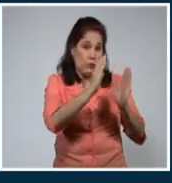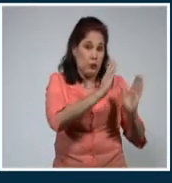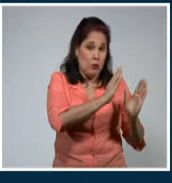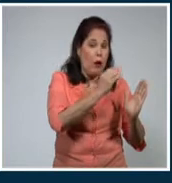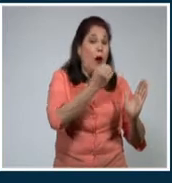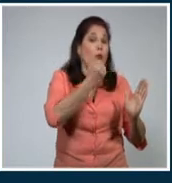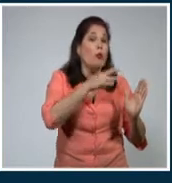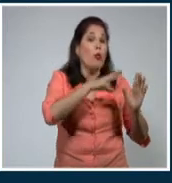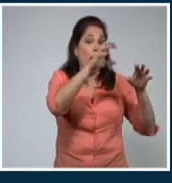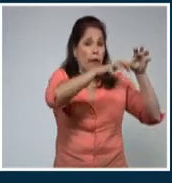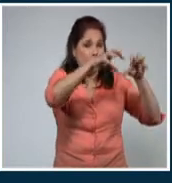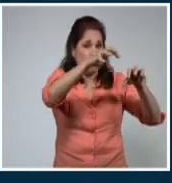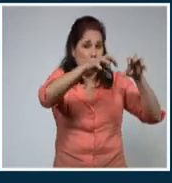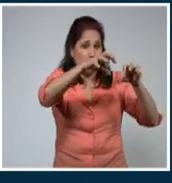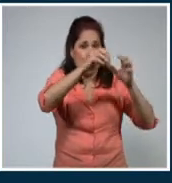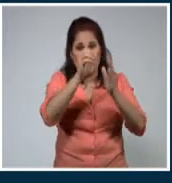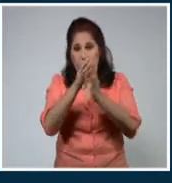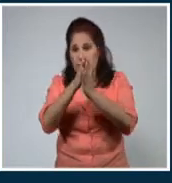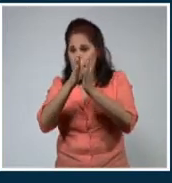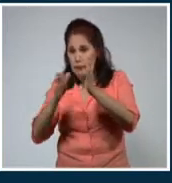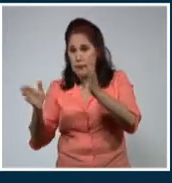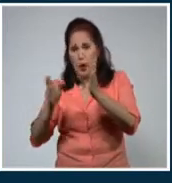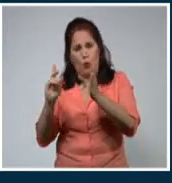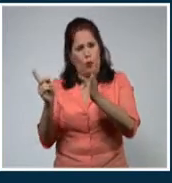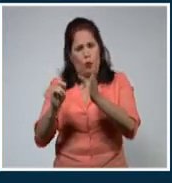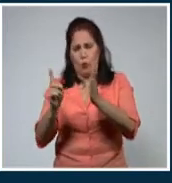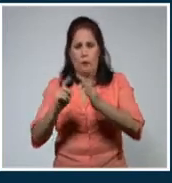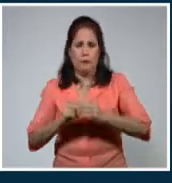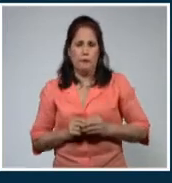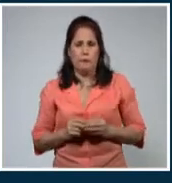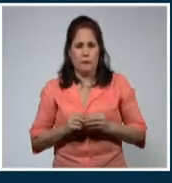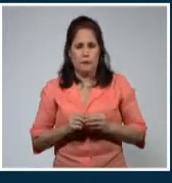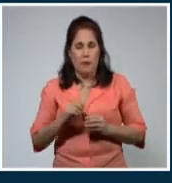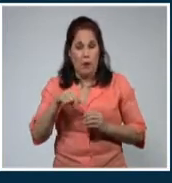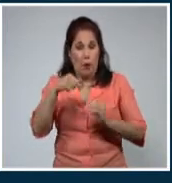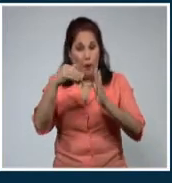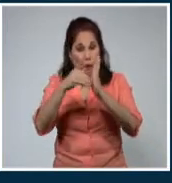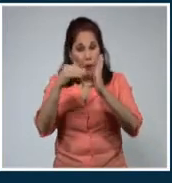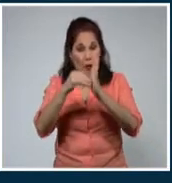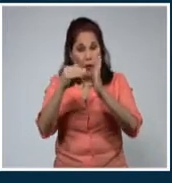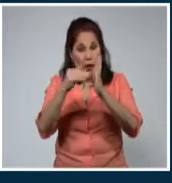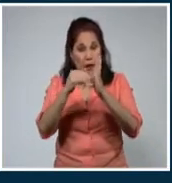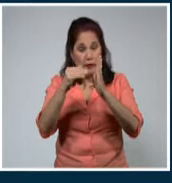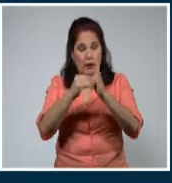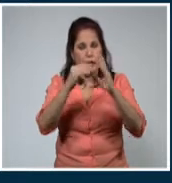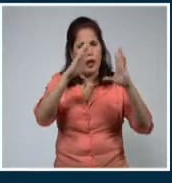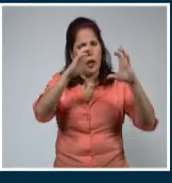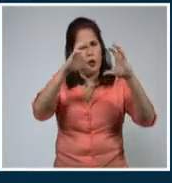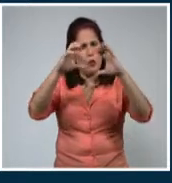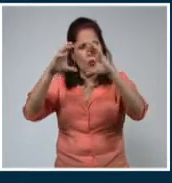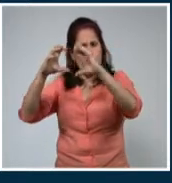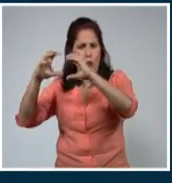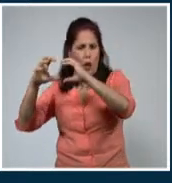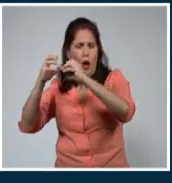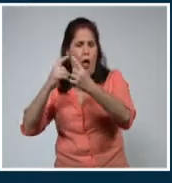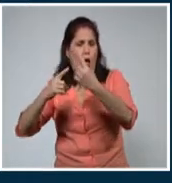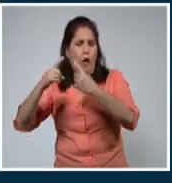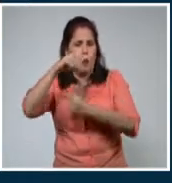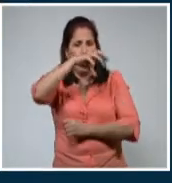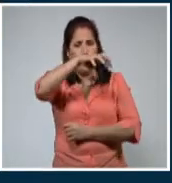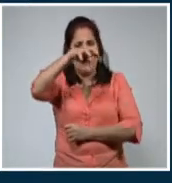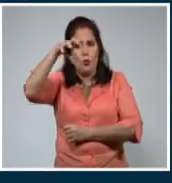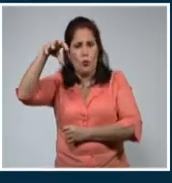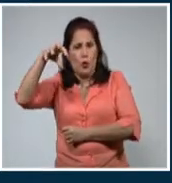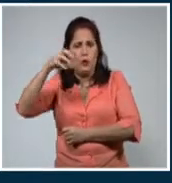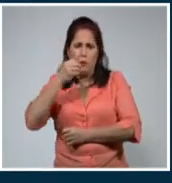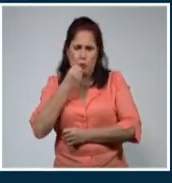de algún chubasco aislado y ocasional en esta porción del territorio. Ya para la tarde estará parcialmente nublado, puede llegar a nublarse en algunas localidades del interior,